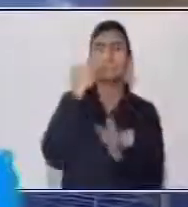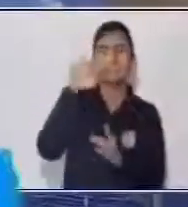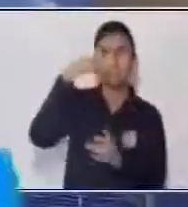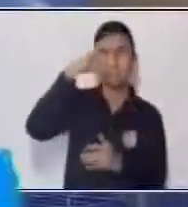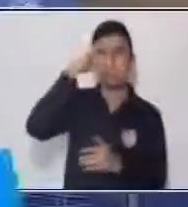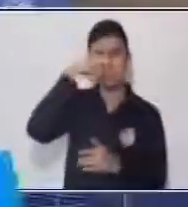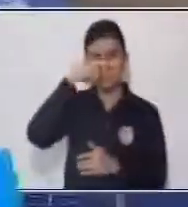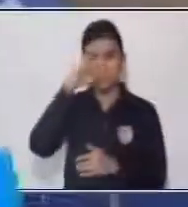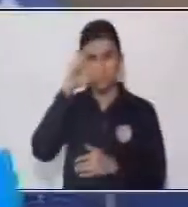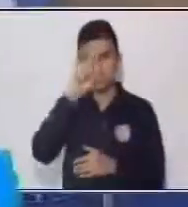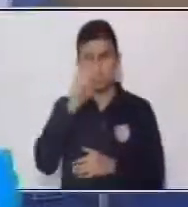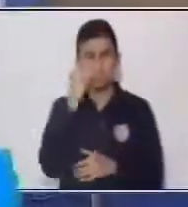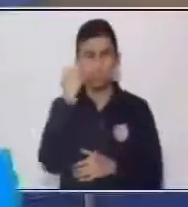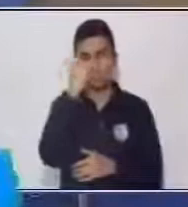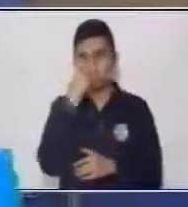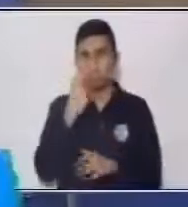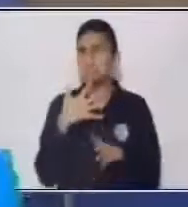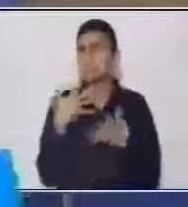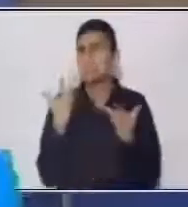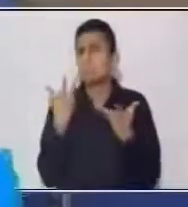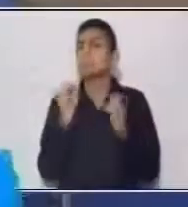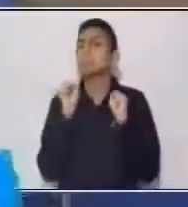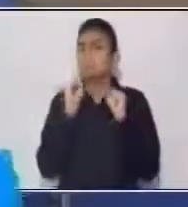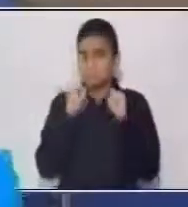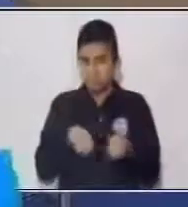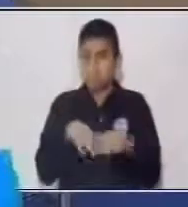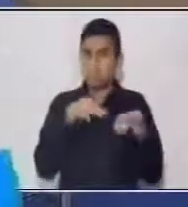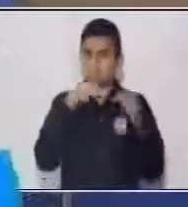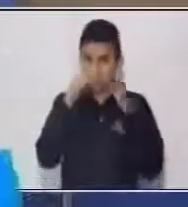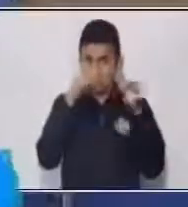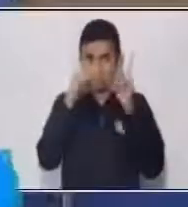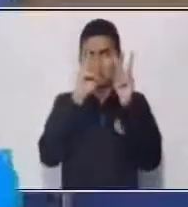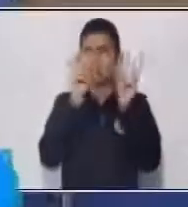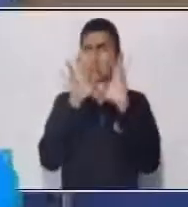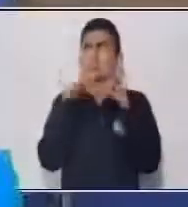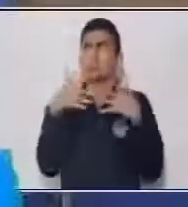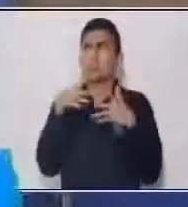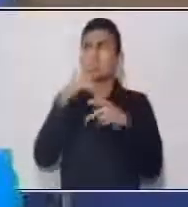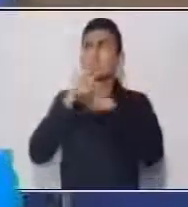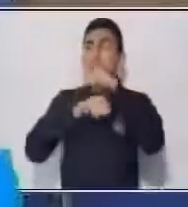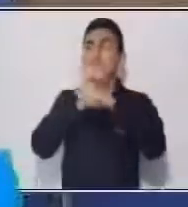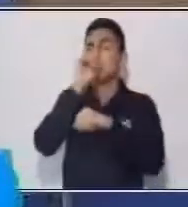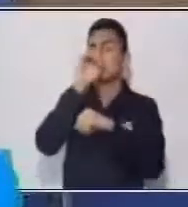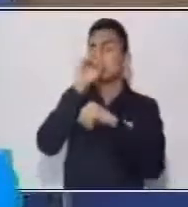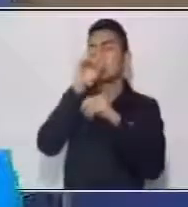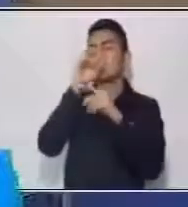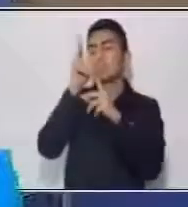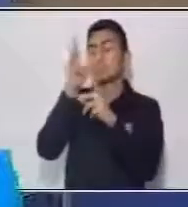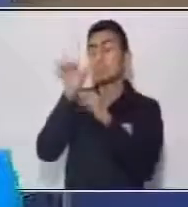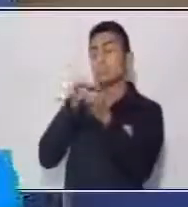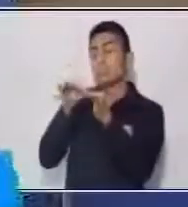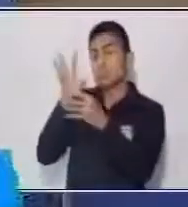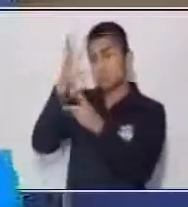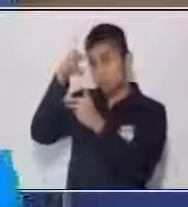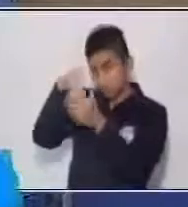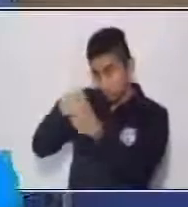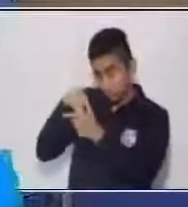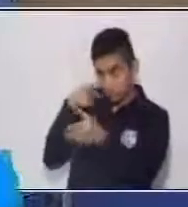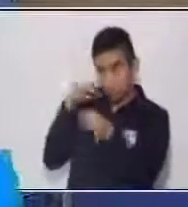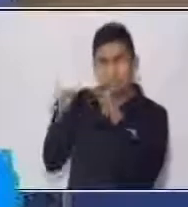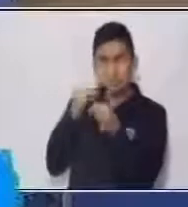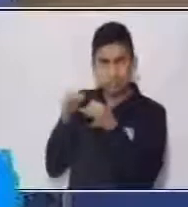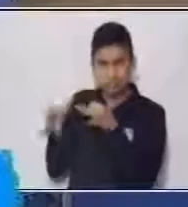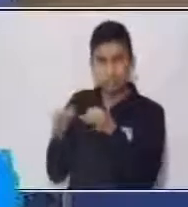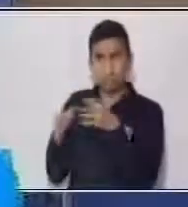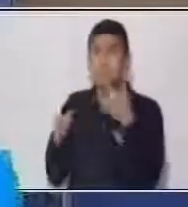hipótesis es una posible explicación del fenómeno o problema. Bueno, no necesariamente tiene que ser